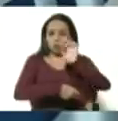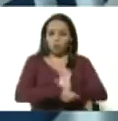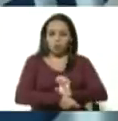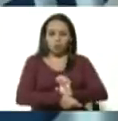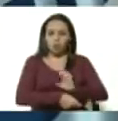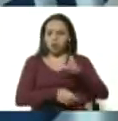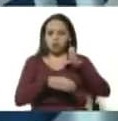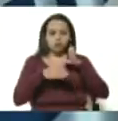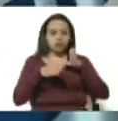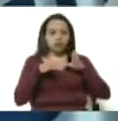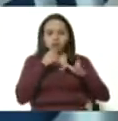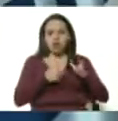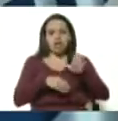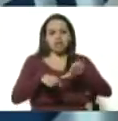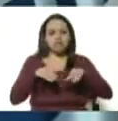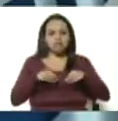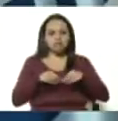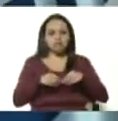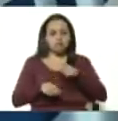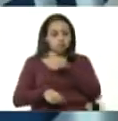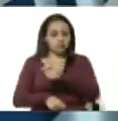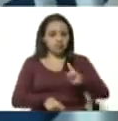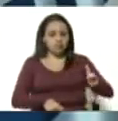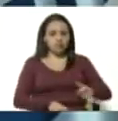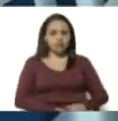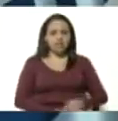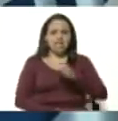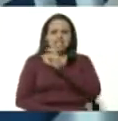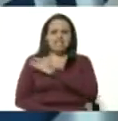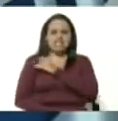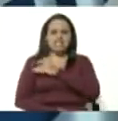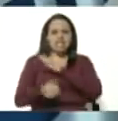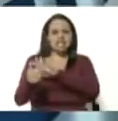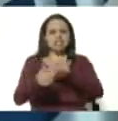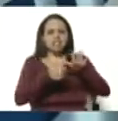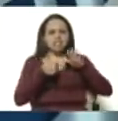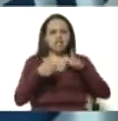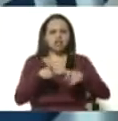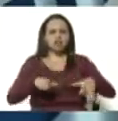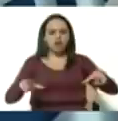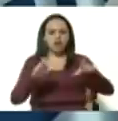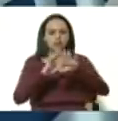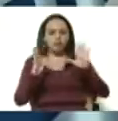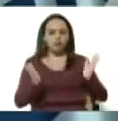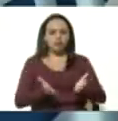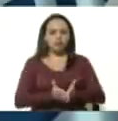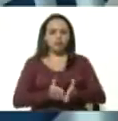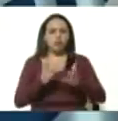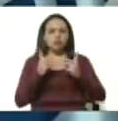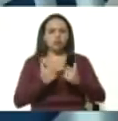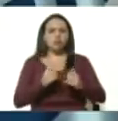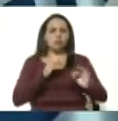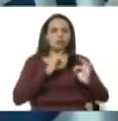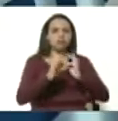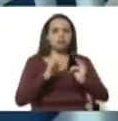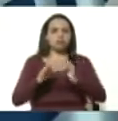ocupara de estas personas Chile sexto lugar en el mundo en cantidad de contagiados